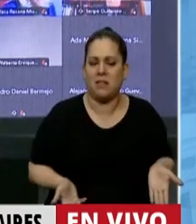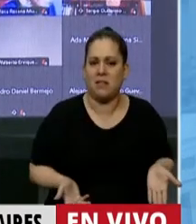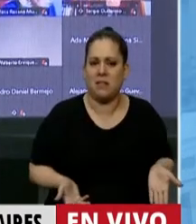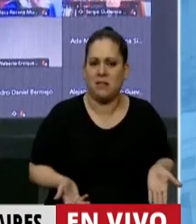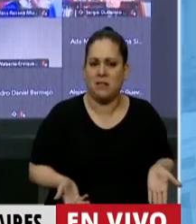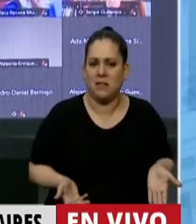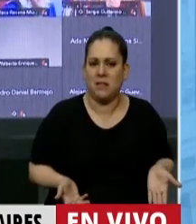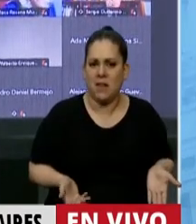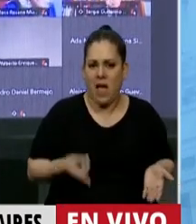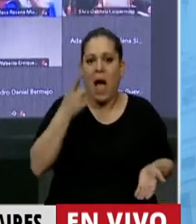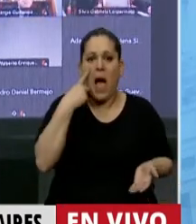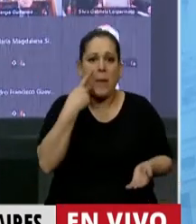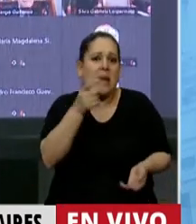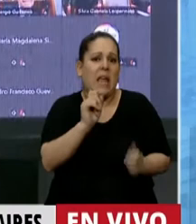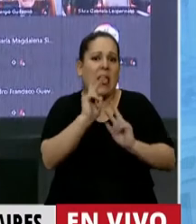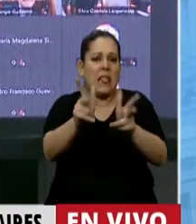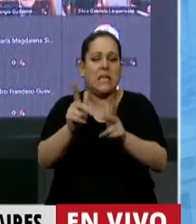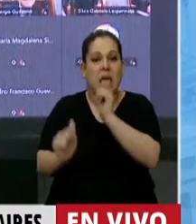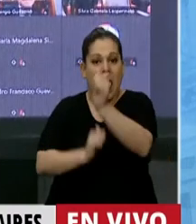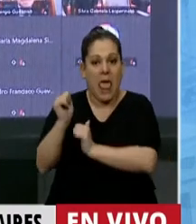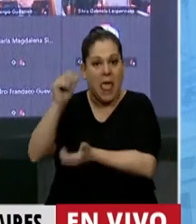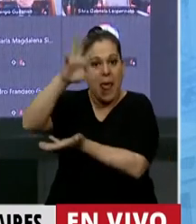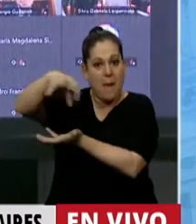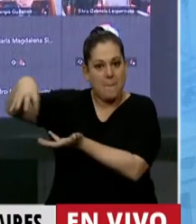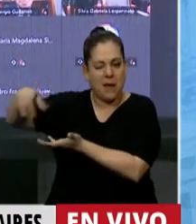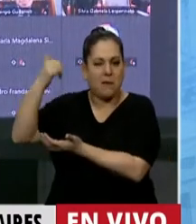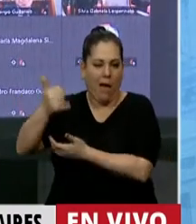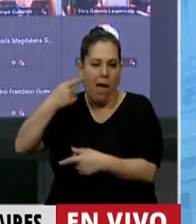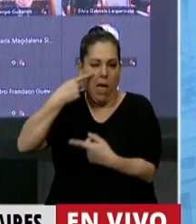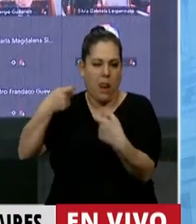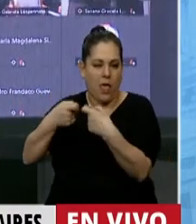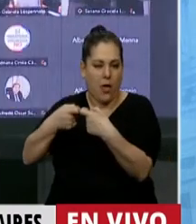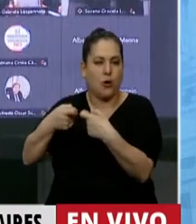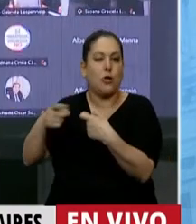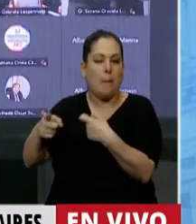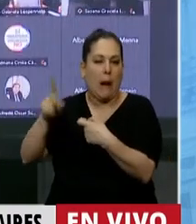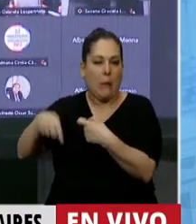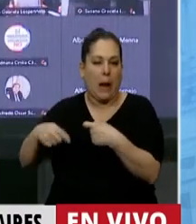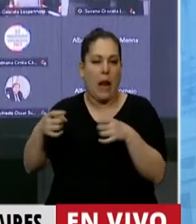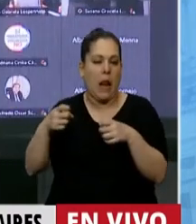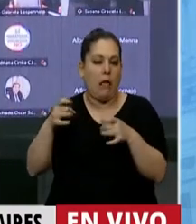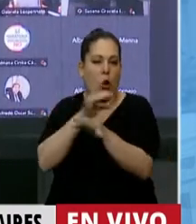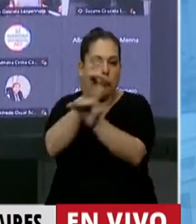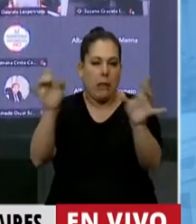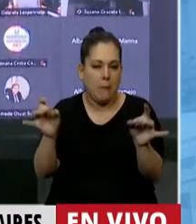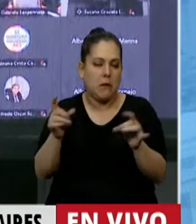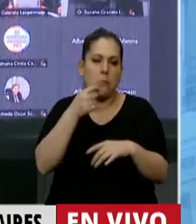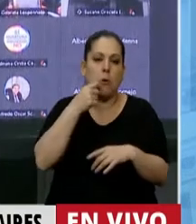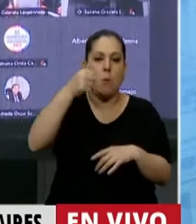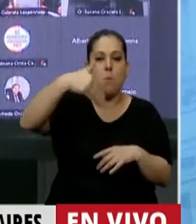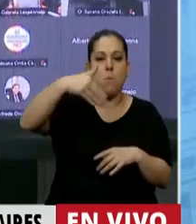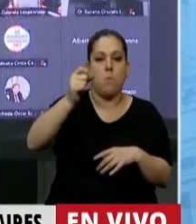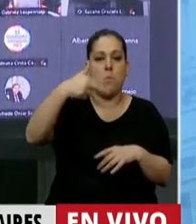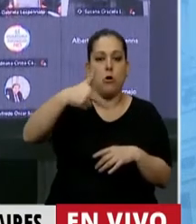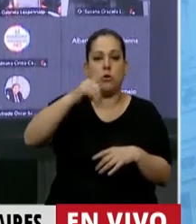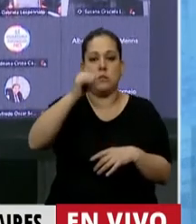permite que las empresas que hacen los negociados con la contaminación del ambiente, léanse, Monsanto,